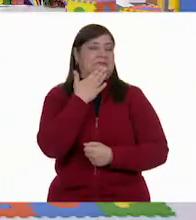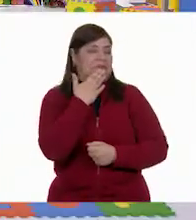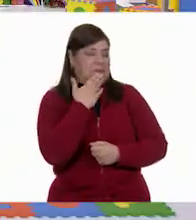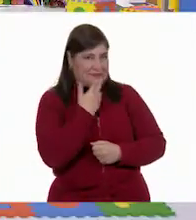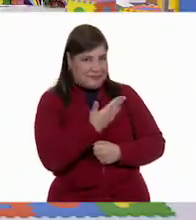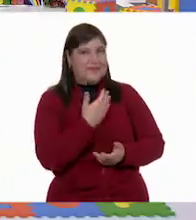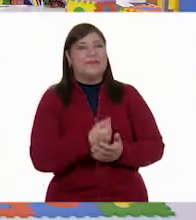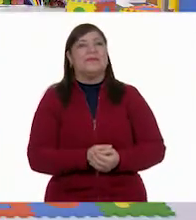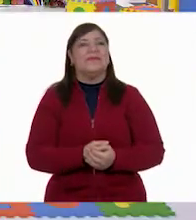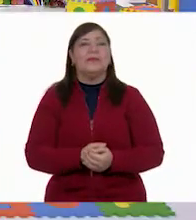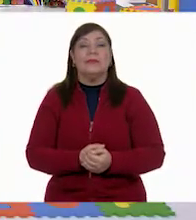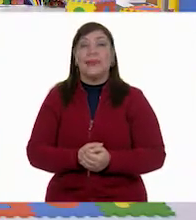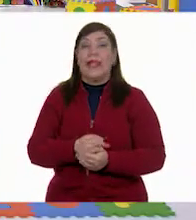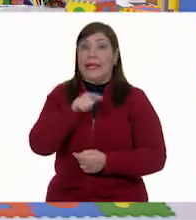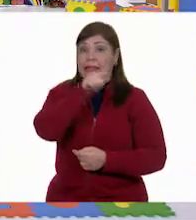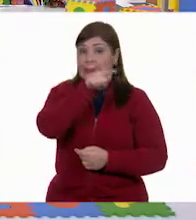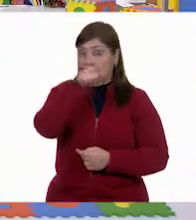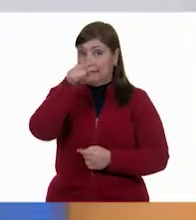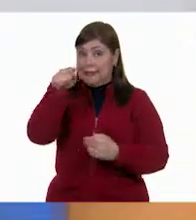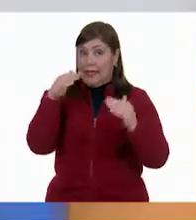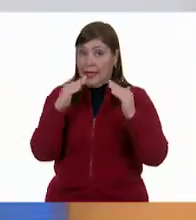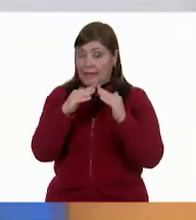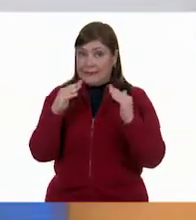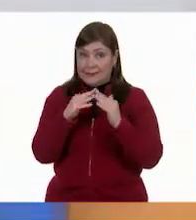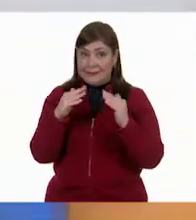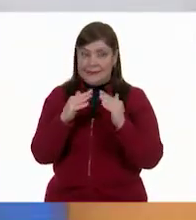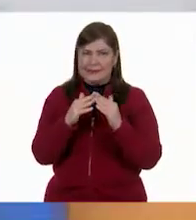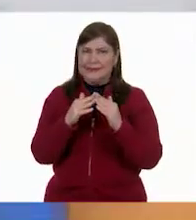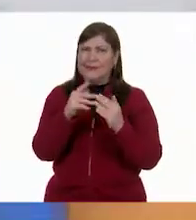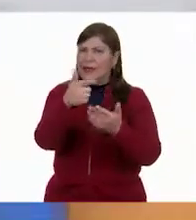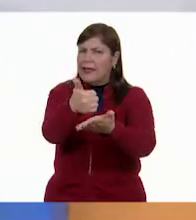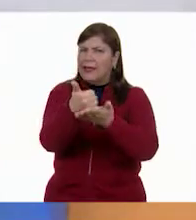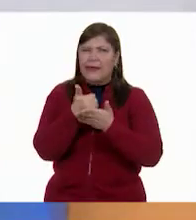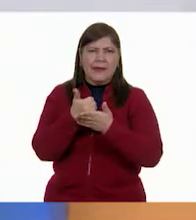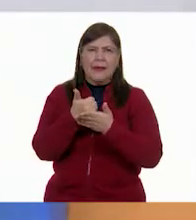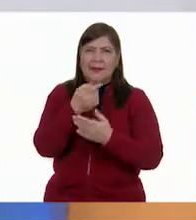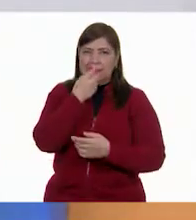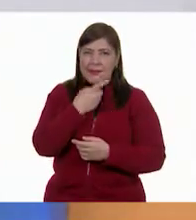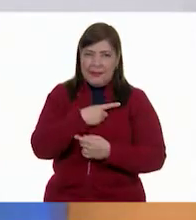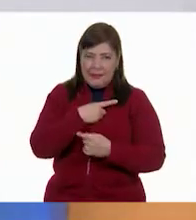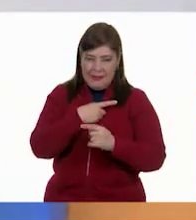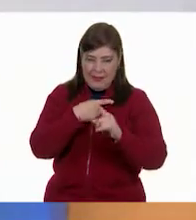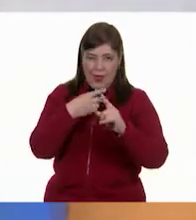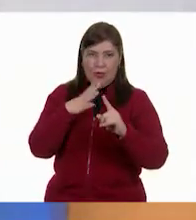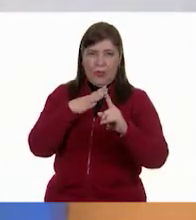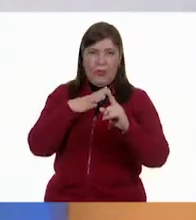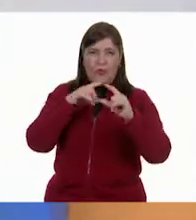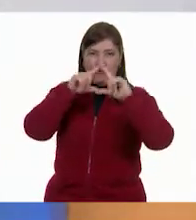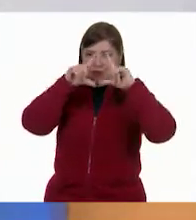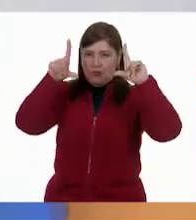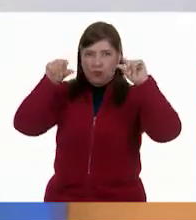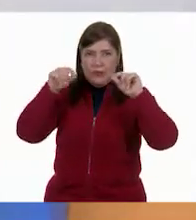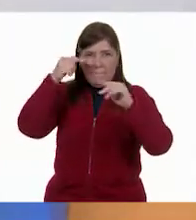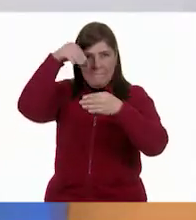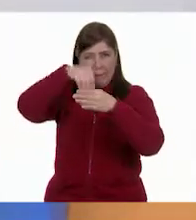Muy, muy bien. Allá en casa me ayudan a decir cuál sobre tiene que abrir Eric.